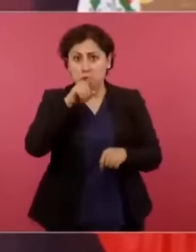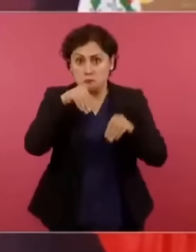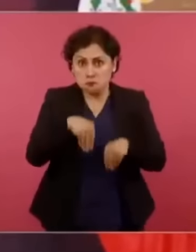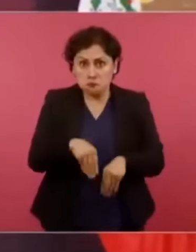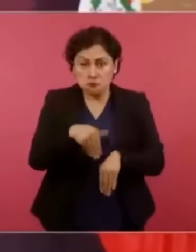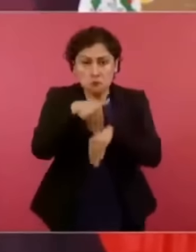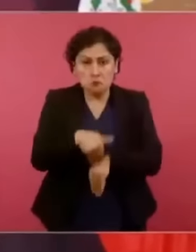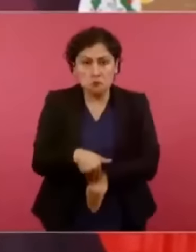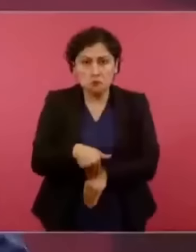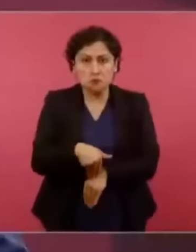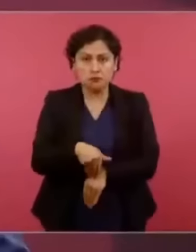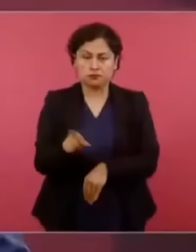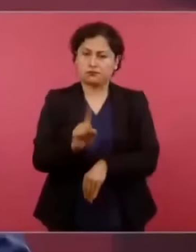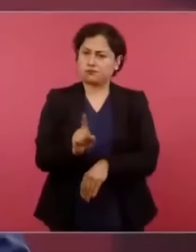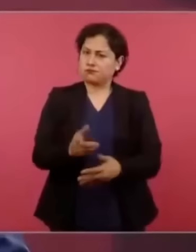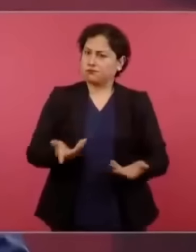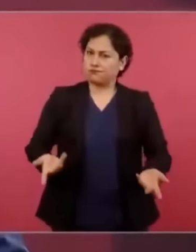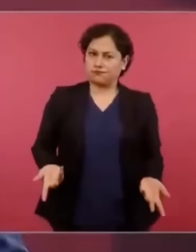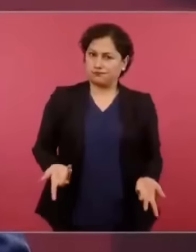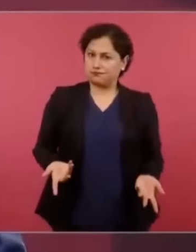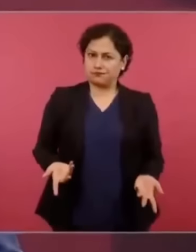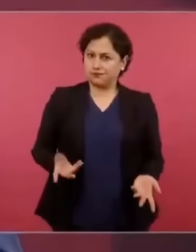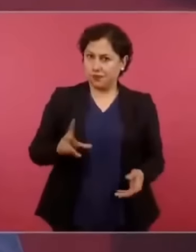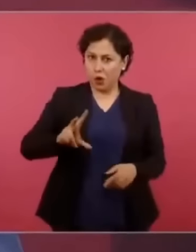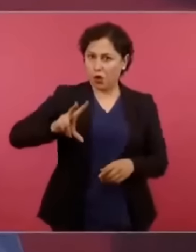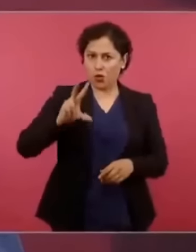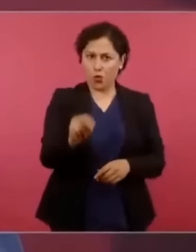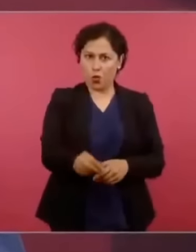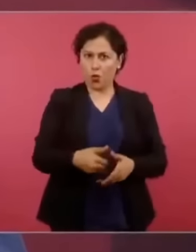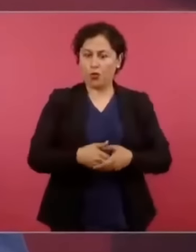No, bueno,